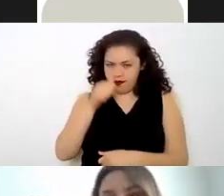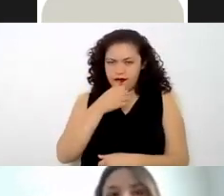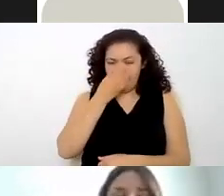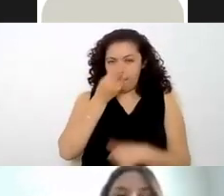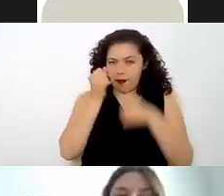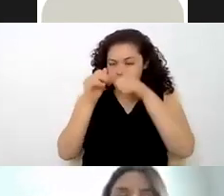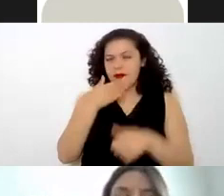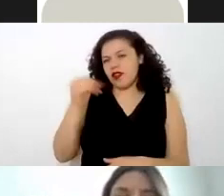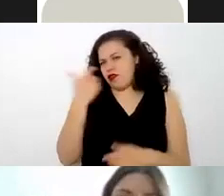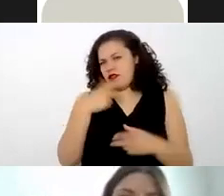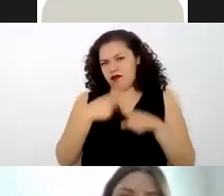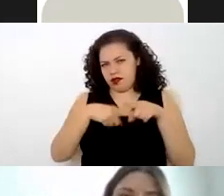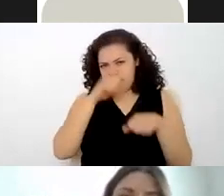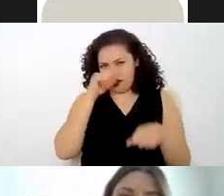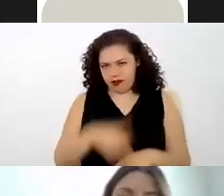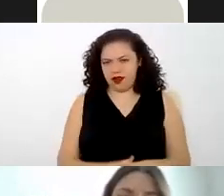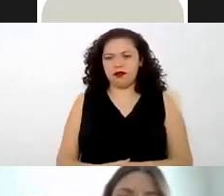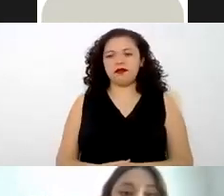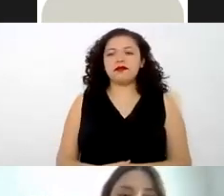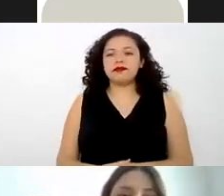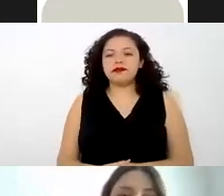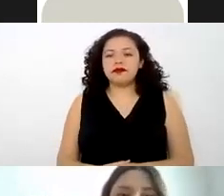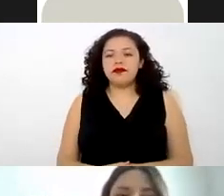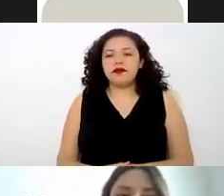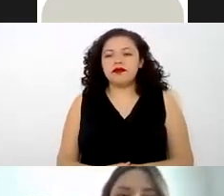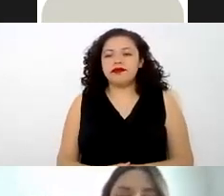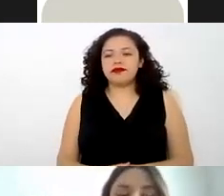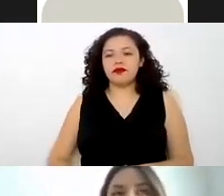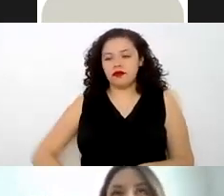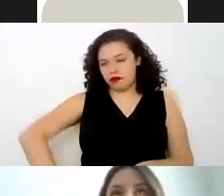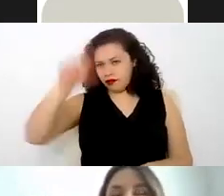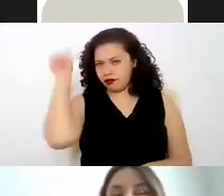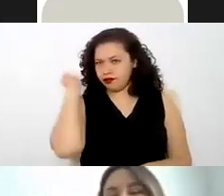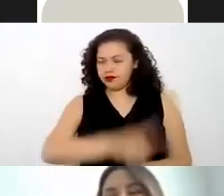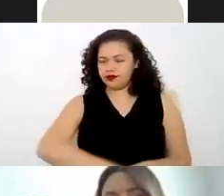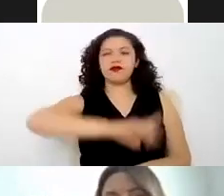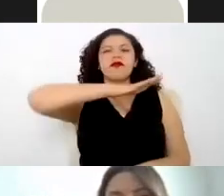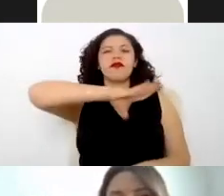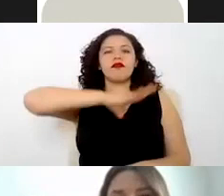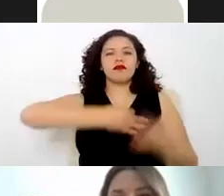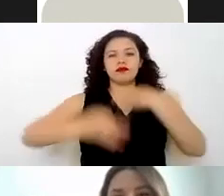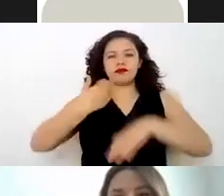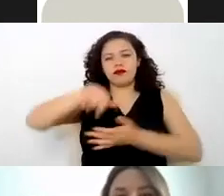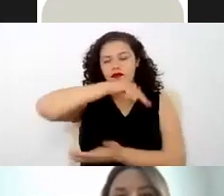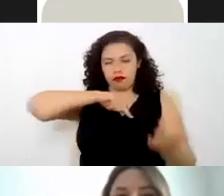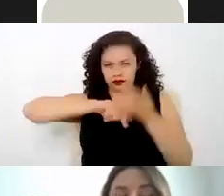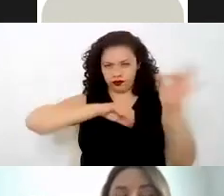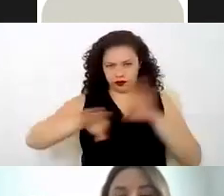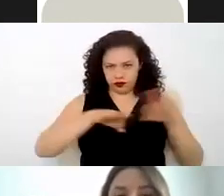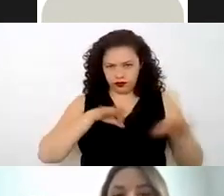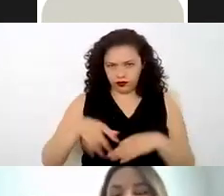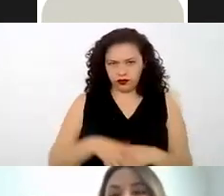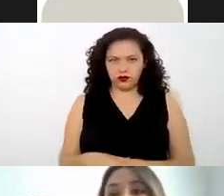enfermedades también tenemos que pues en todos los centros de trabajo no